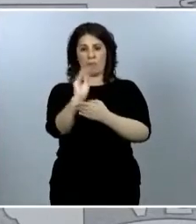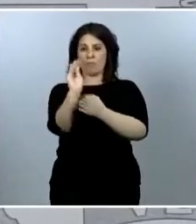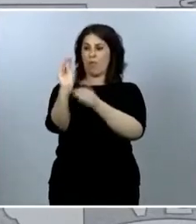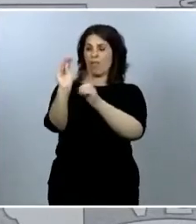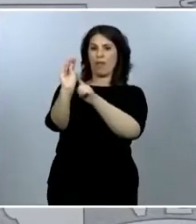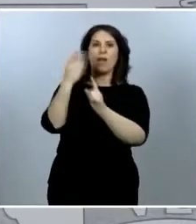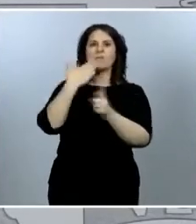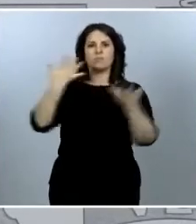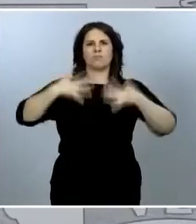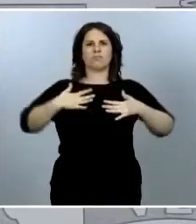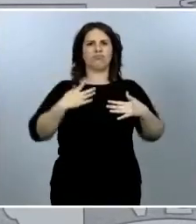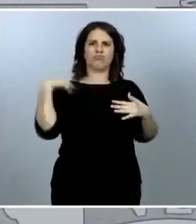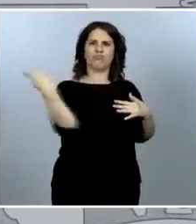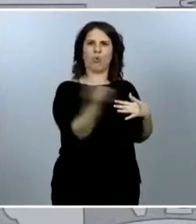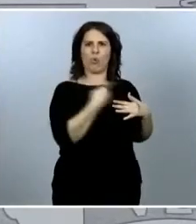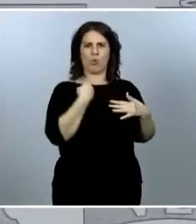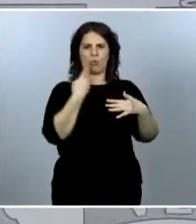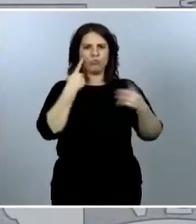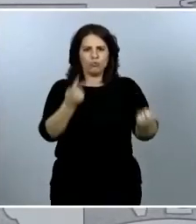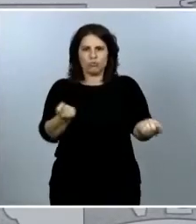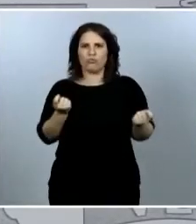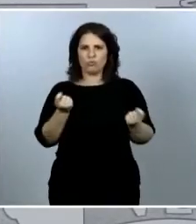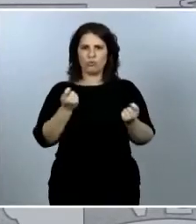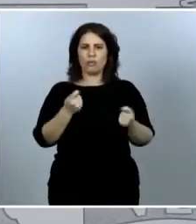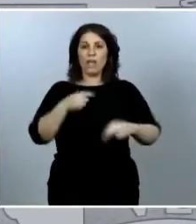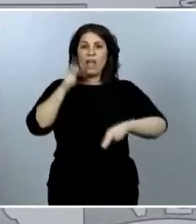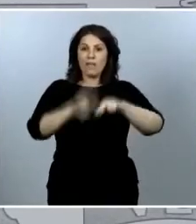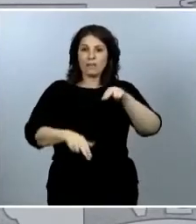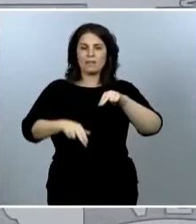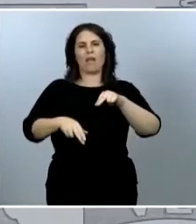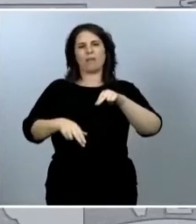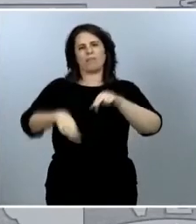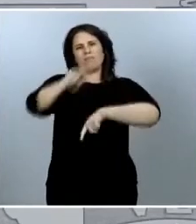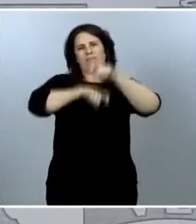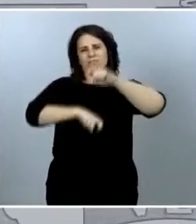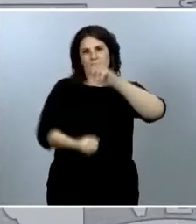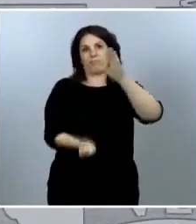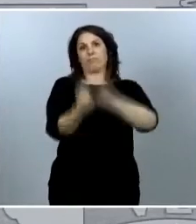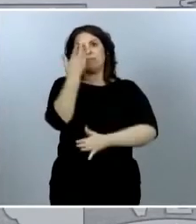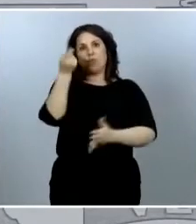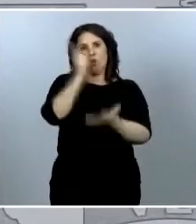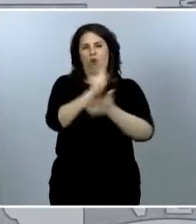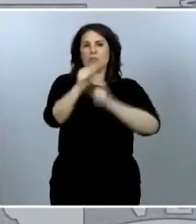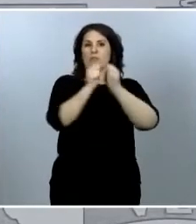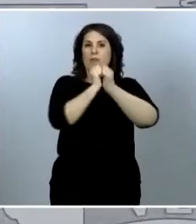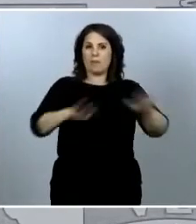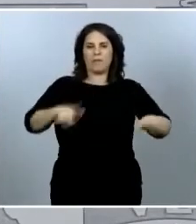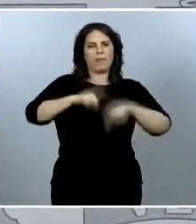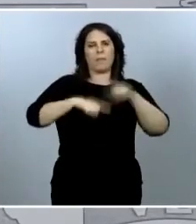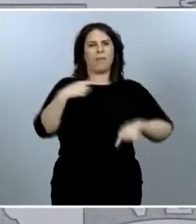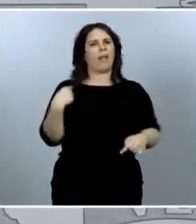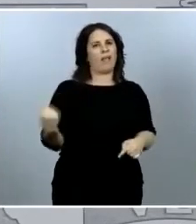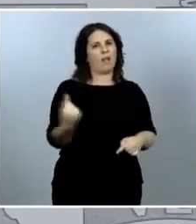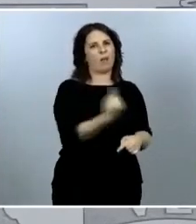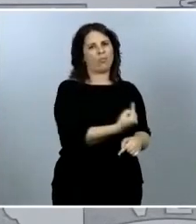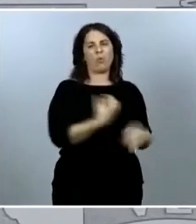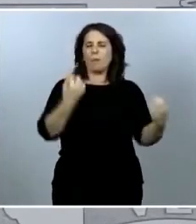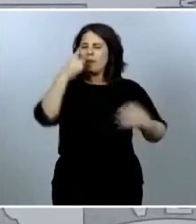Evitar un retroceso está en manos de todos nosotros y todas nosotras. Debemos recordarlo siempre.